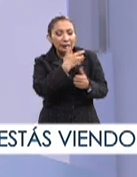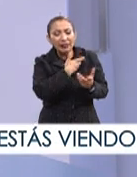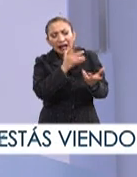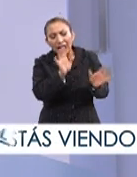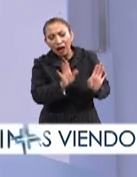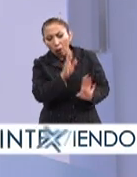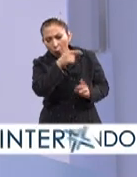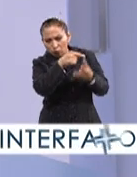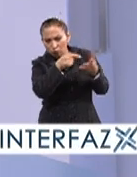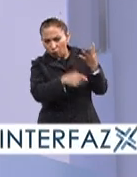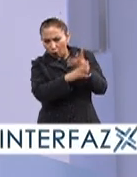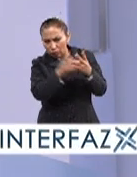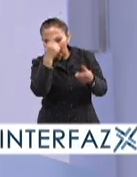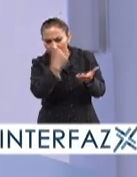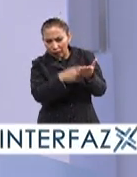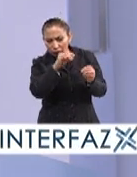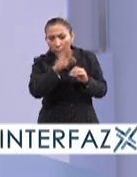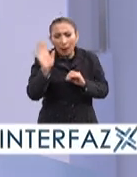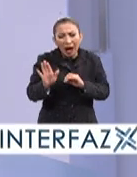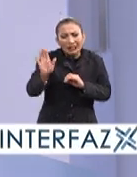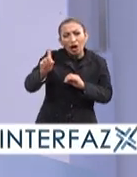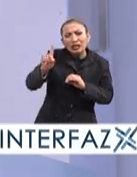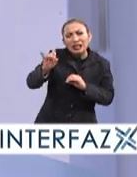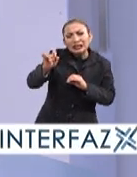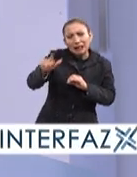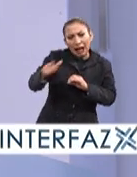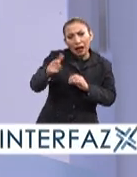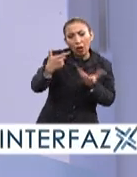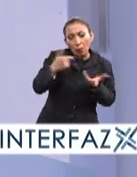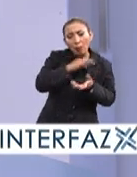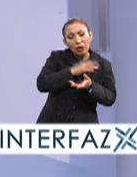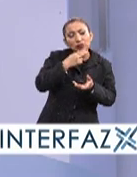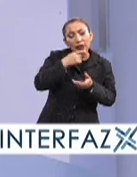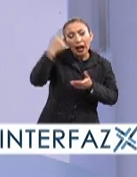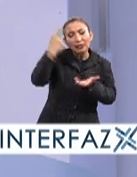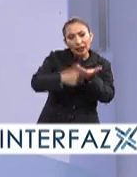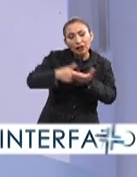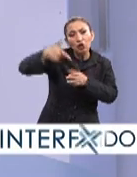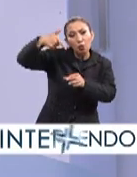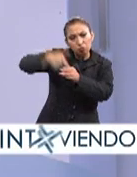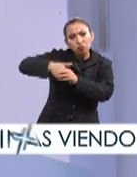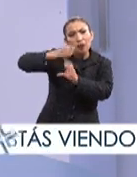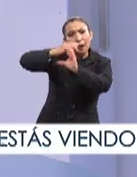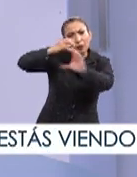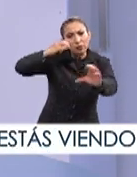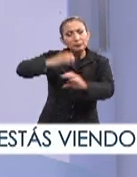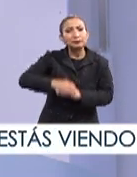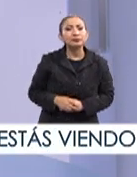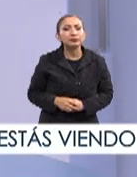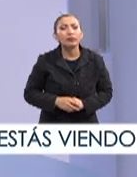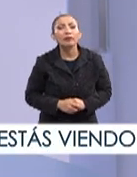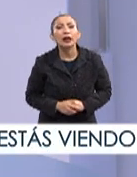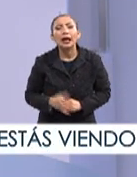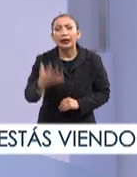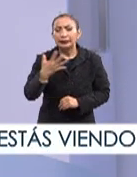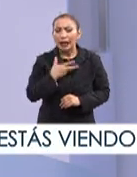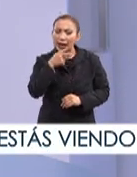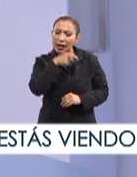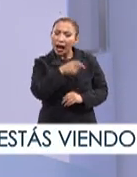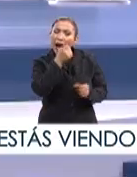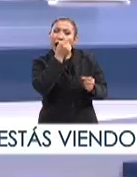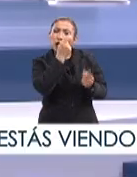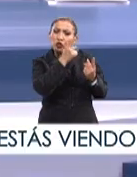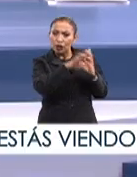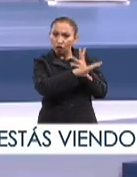ciertas características semejantes al diésel que hace que se pueda utilizar en las mismas máquinas de combustión. Tiene algunas